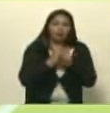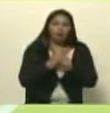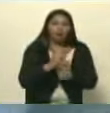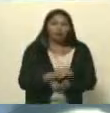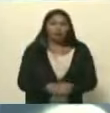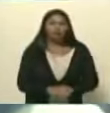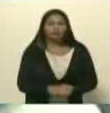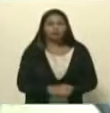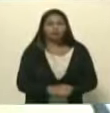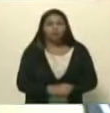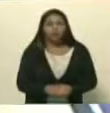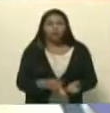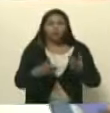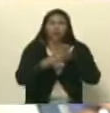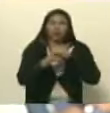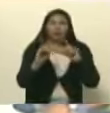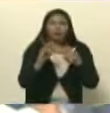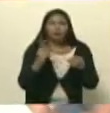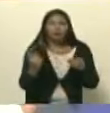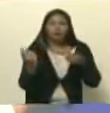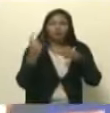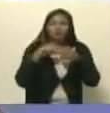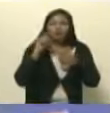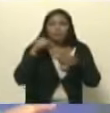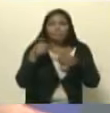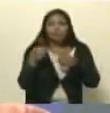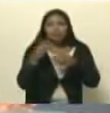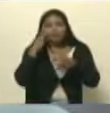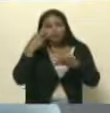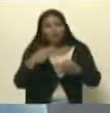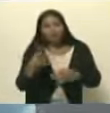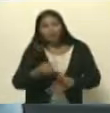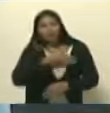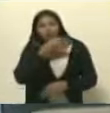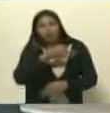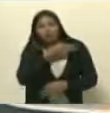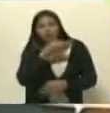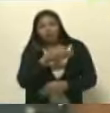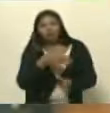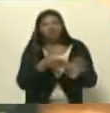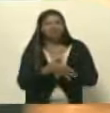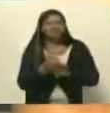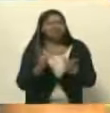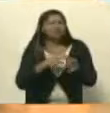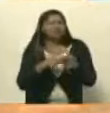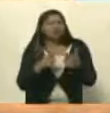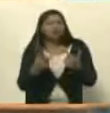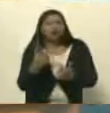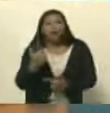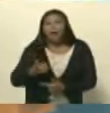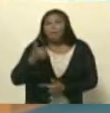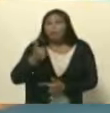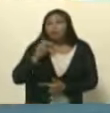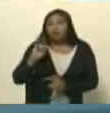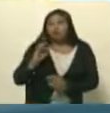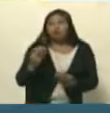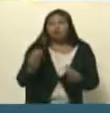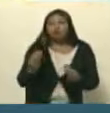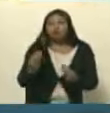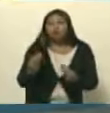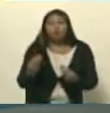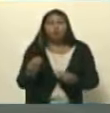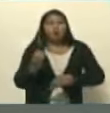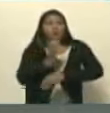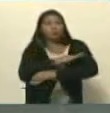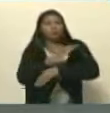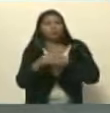democracia la democracia incluso la seguridad social entonces se aprovechó mucho la derecha